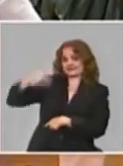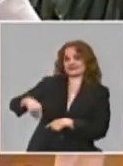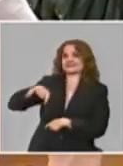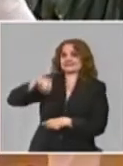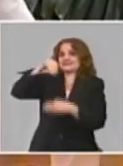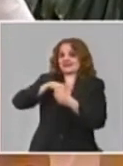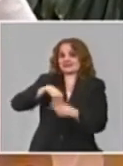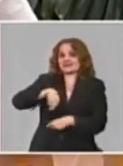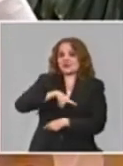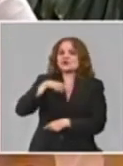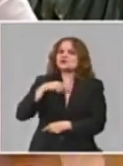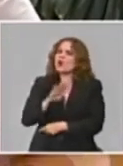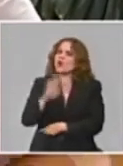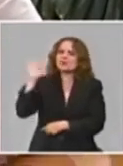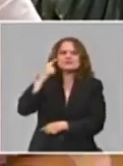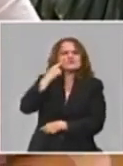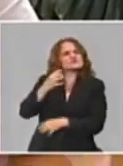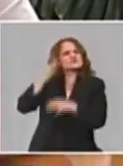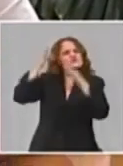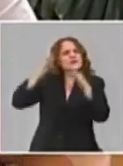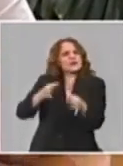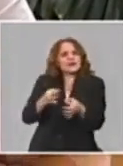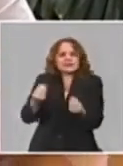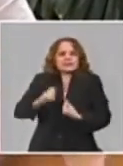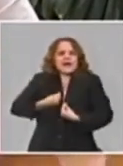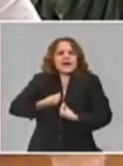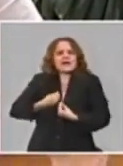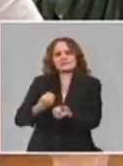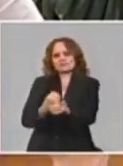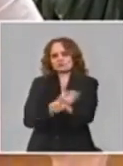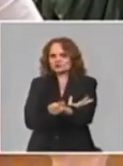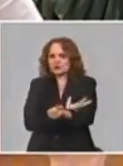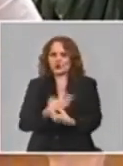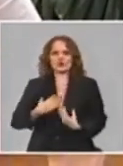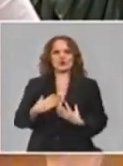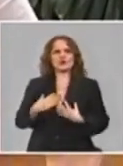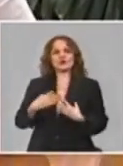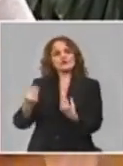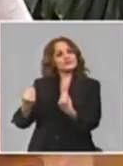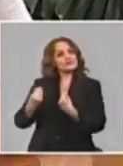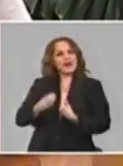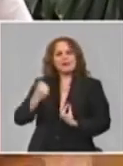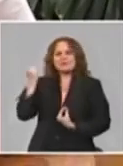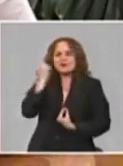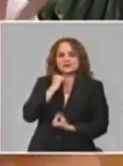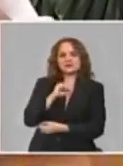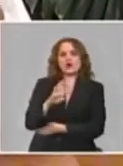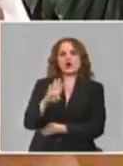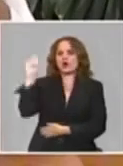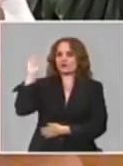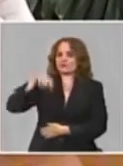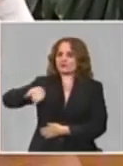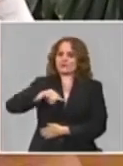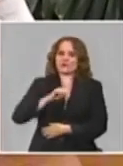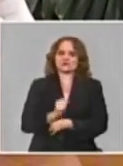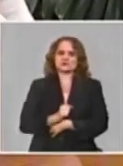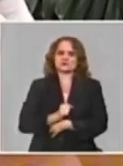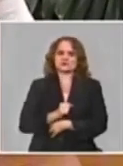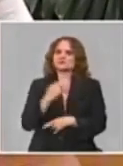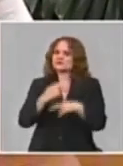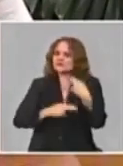patentizarlo aquí es te emociona te compromete y de verdad que estamos bueno haciendo todo lo que en el momento